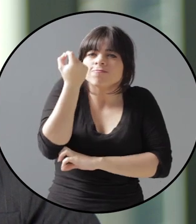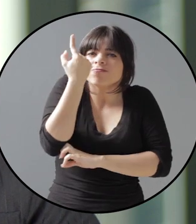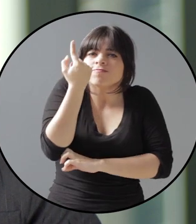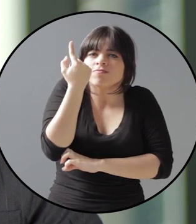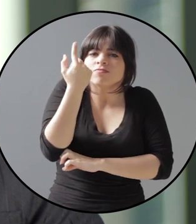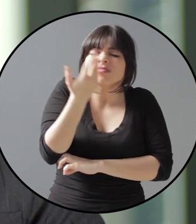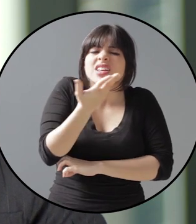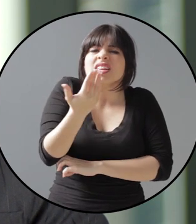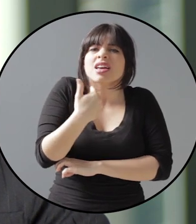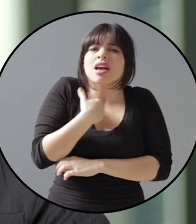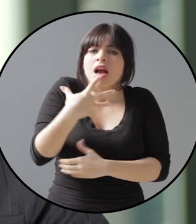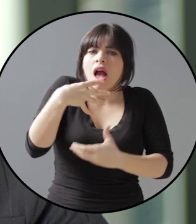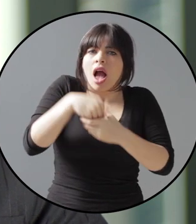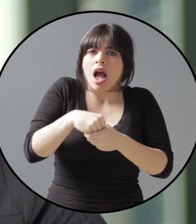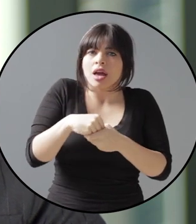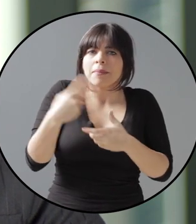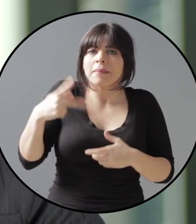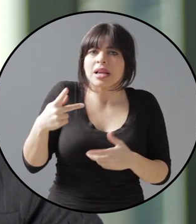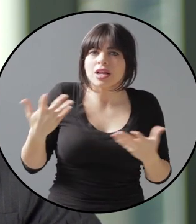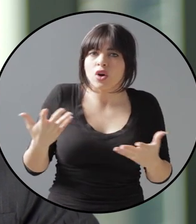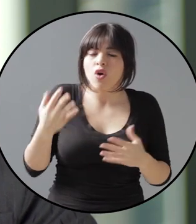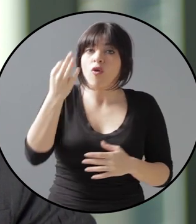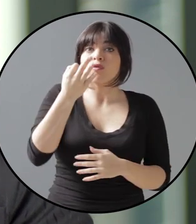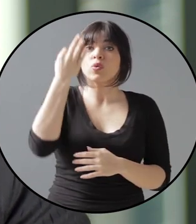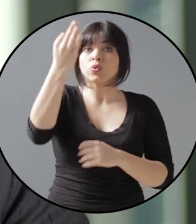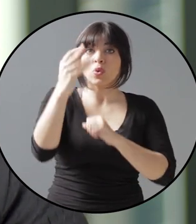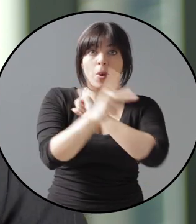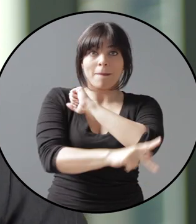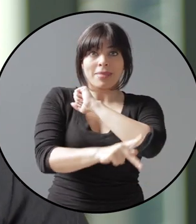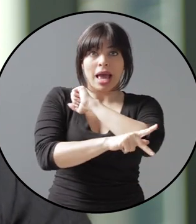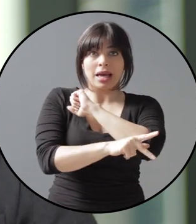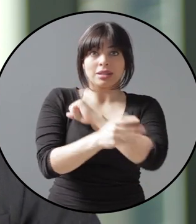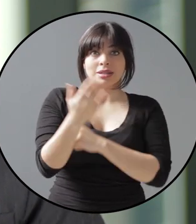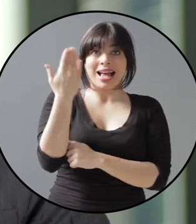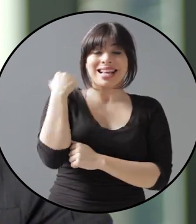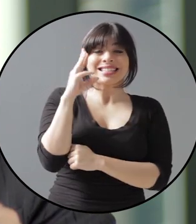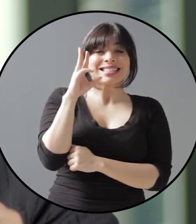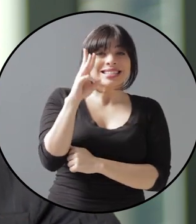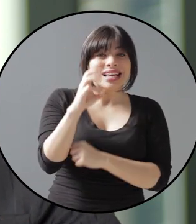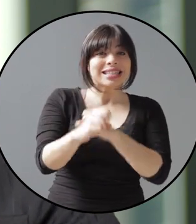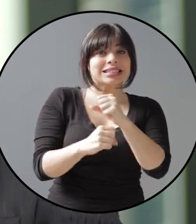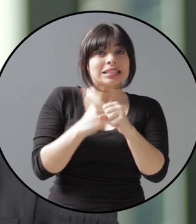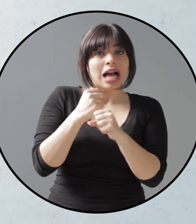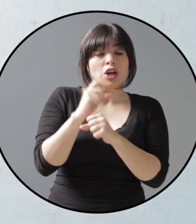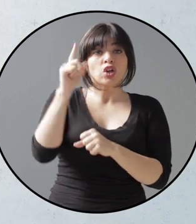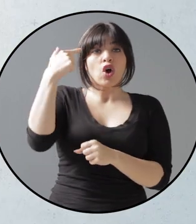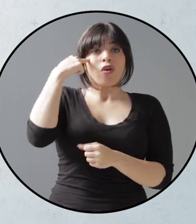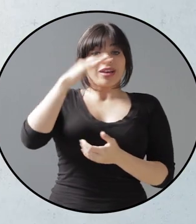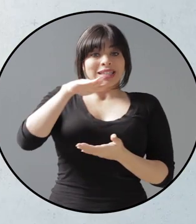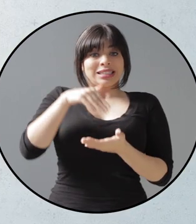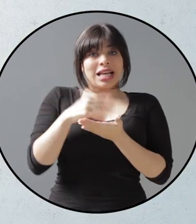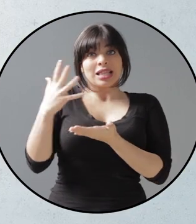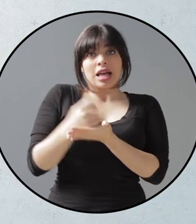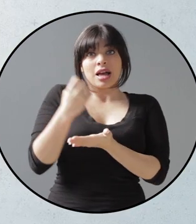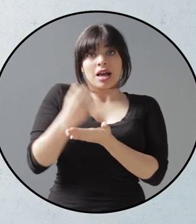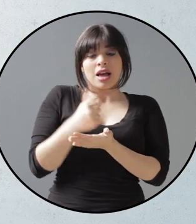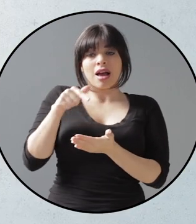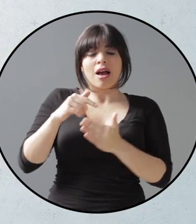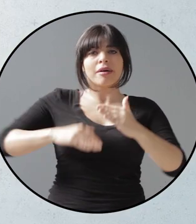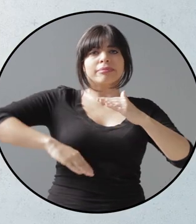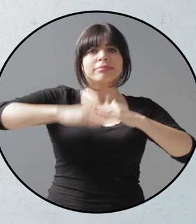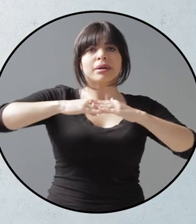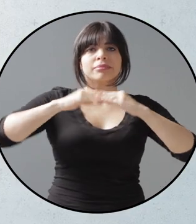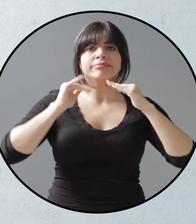importante que entiendan lo que está en juego, que es el futuro del país. Desde hace seis años, los ingresos del gobierno